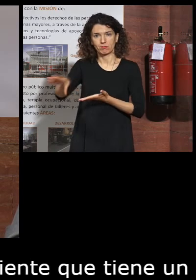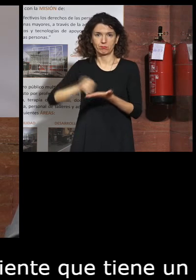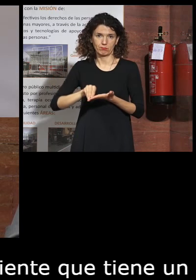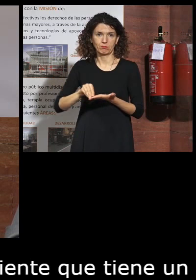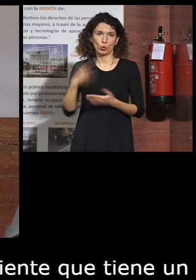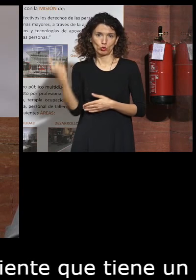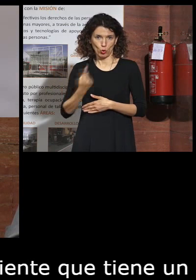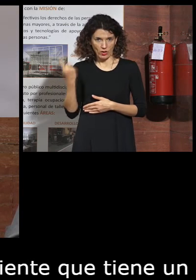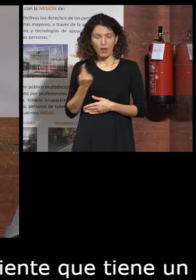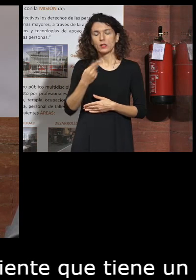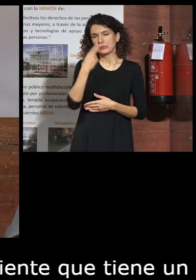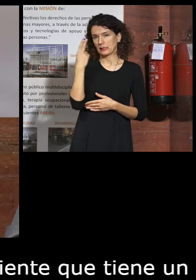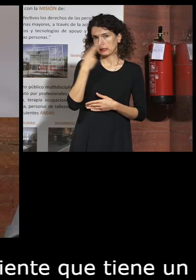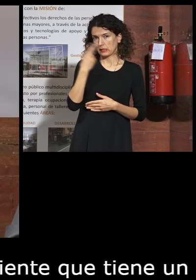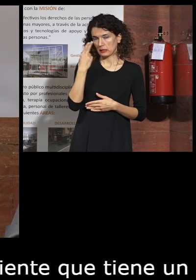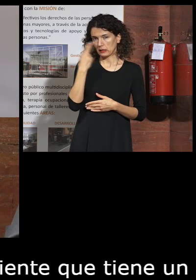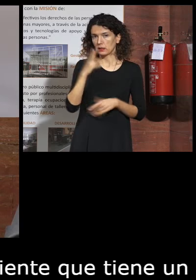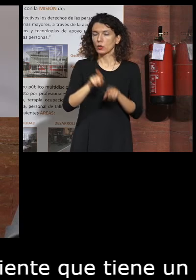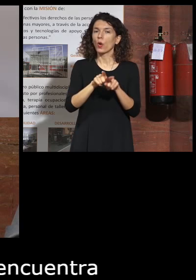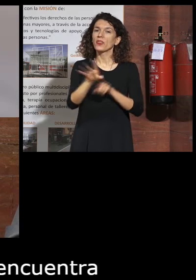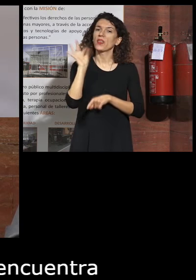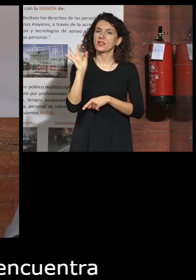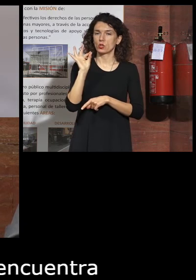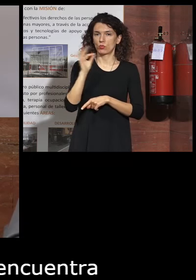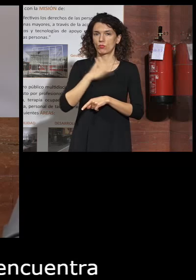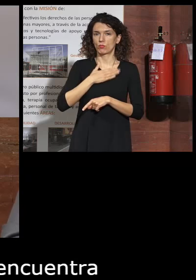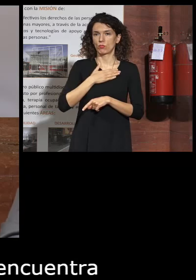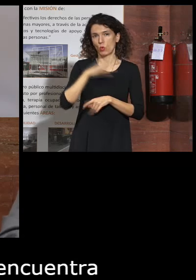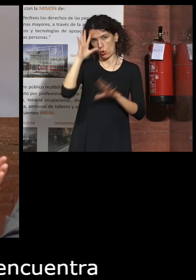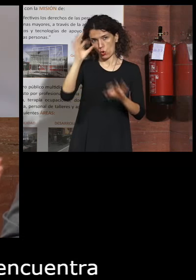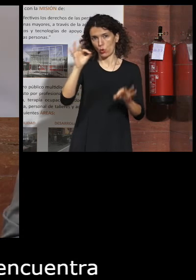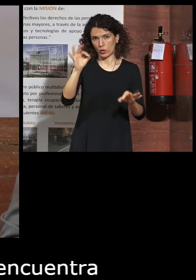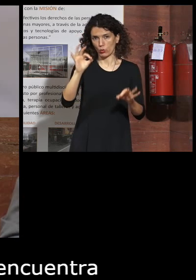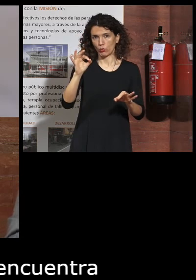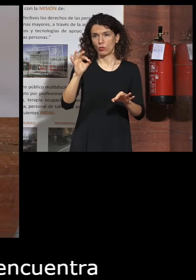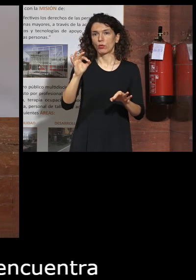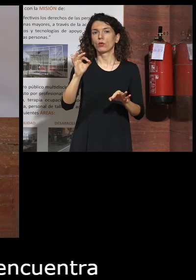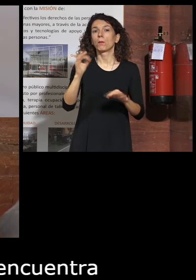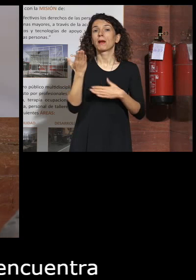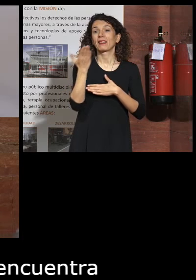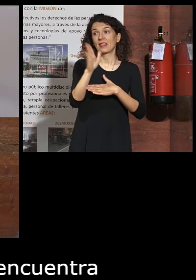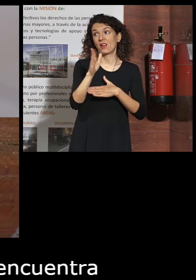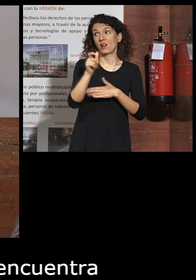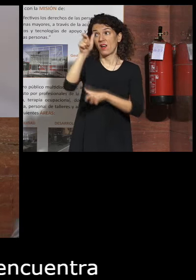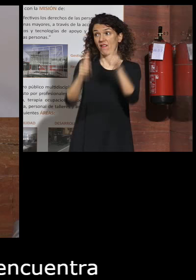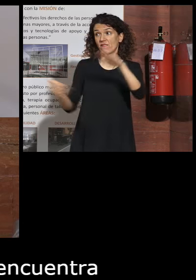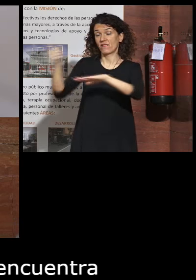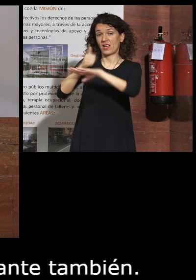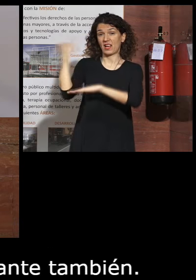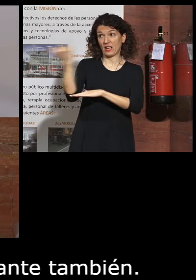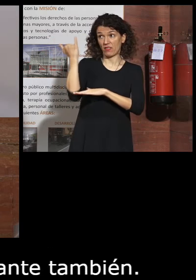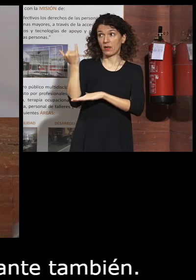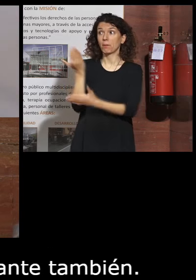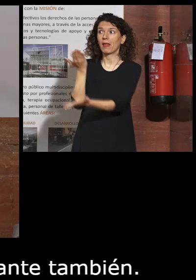me pareció muy interesante tomamos la decisión que yo lógicamente tuve que plantear a mis superiores de en